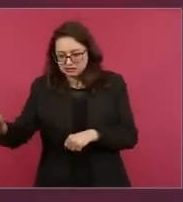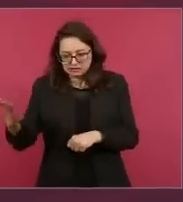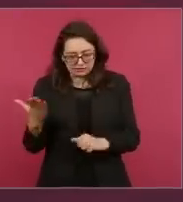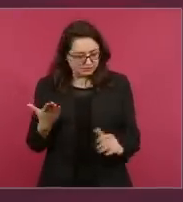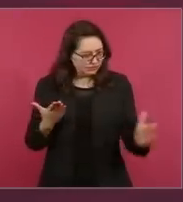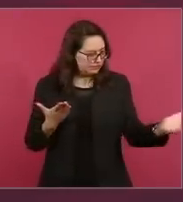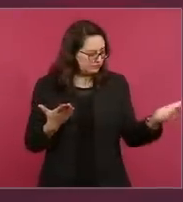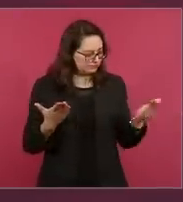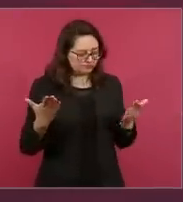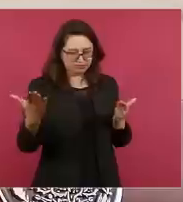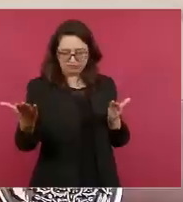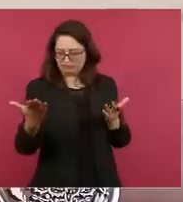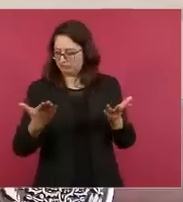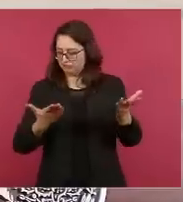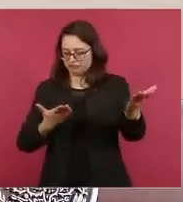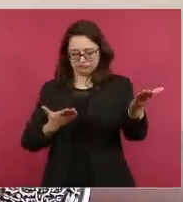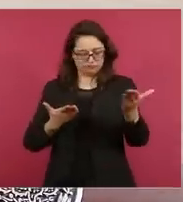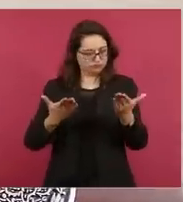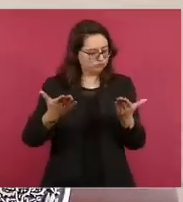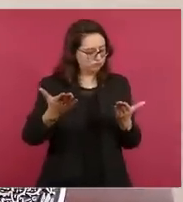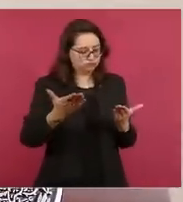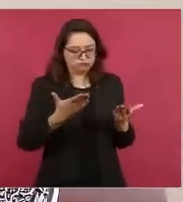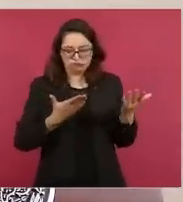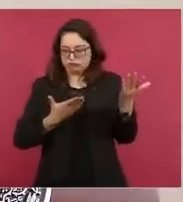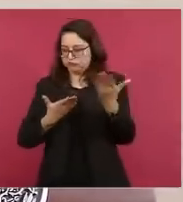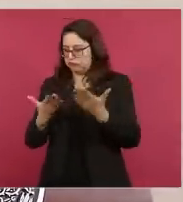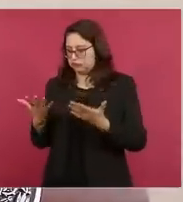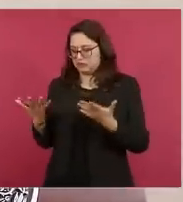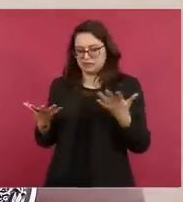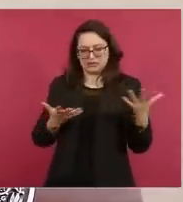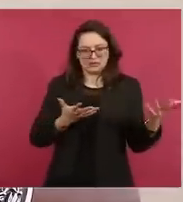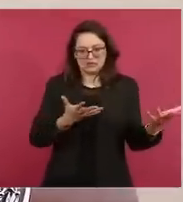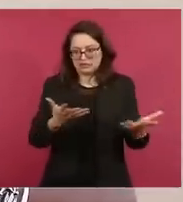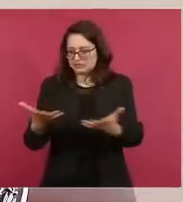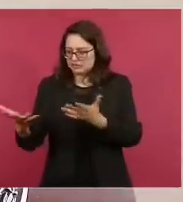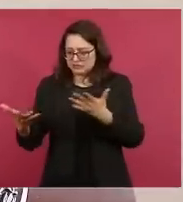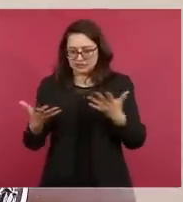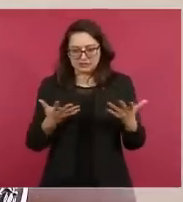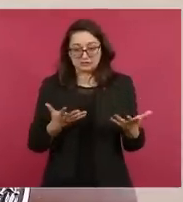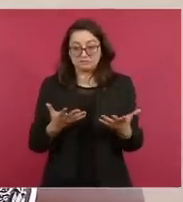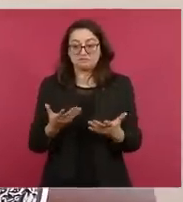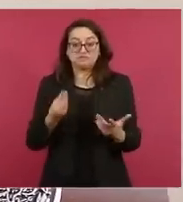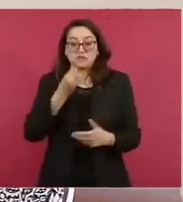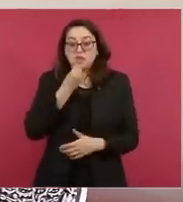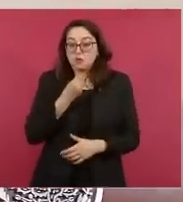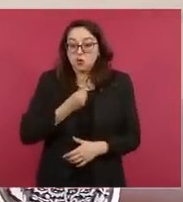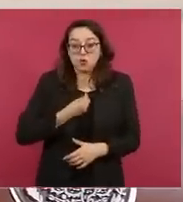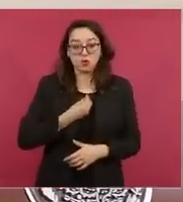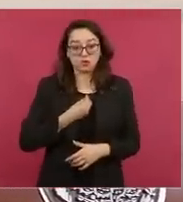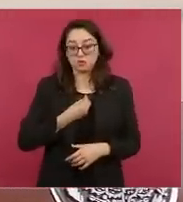Pero nosotros tenemos que seguir adelante. También ayer